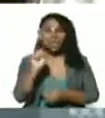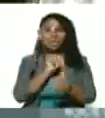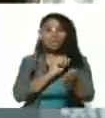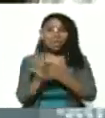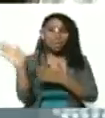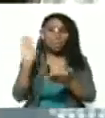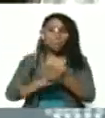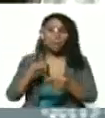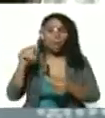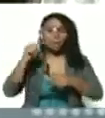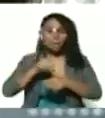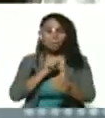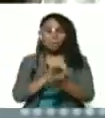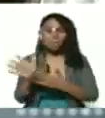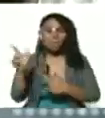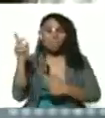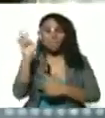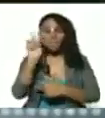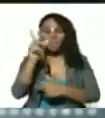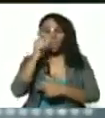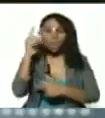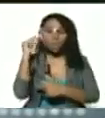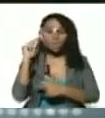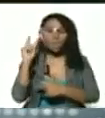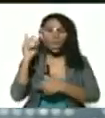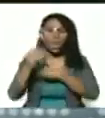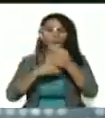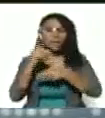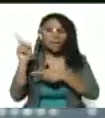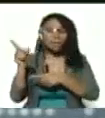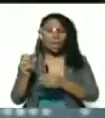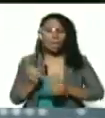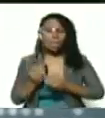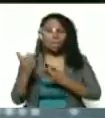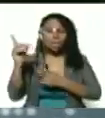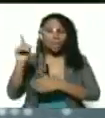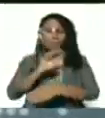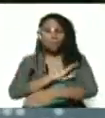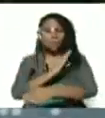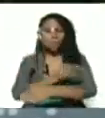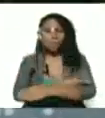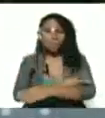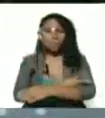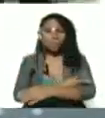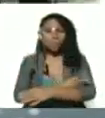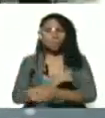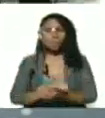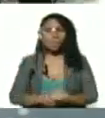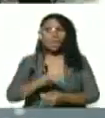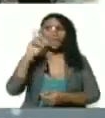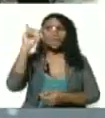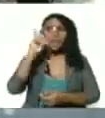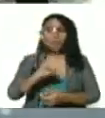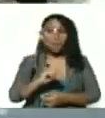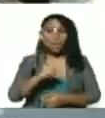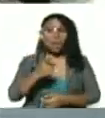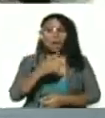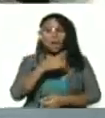venezolanos y las venezolanas rendesivir es un antiviral muy poderoso también en Rusia